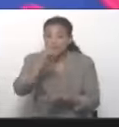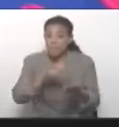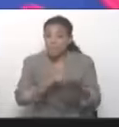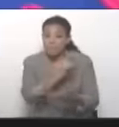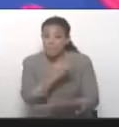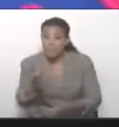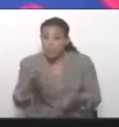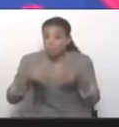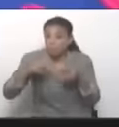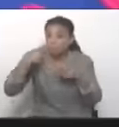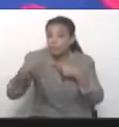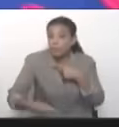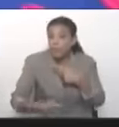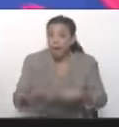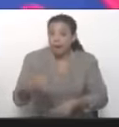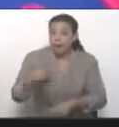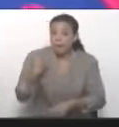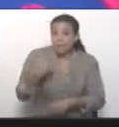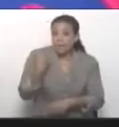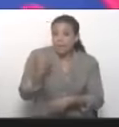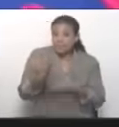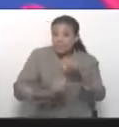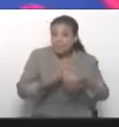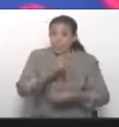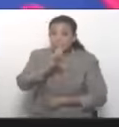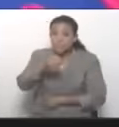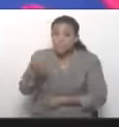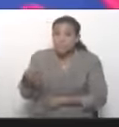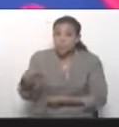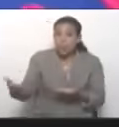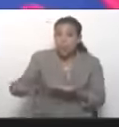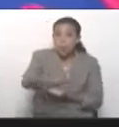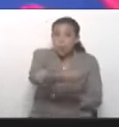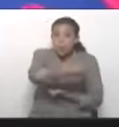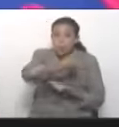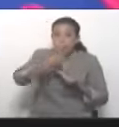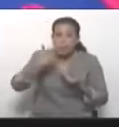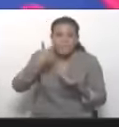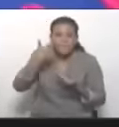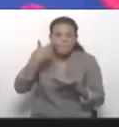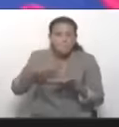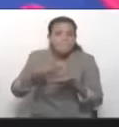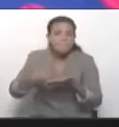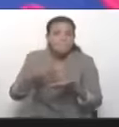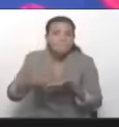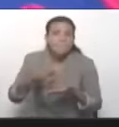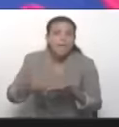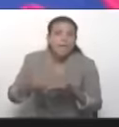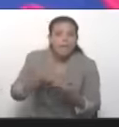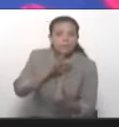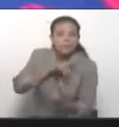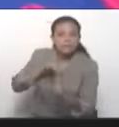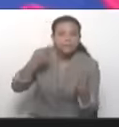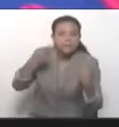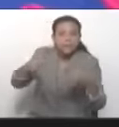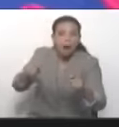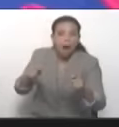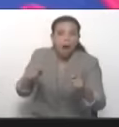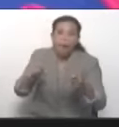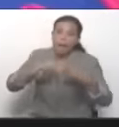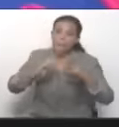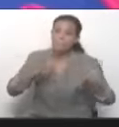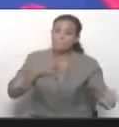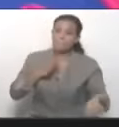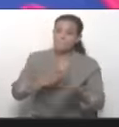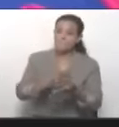para aprovecharlo y ver si pueden levantar algo, si pueden tratar de perturbar la